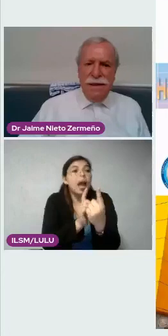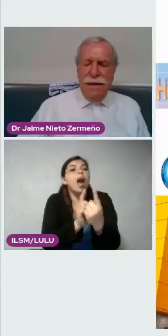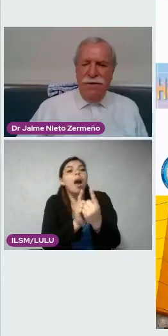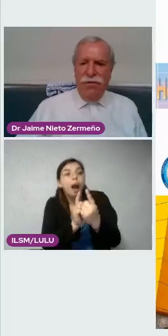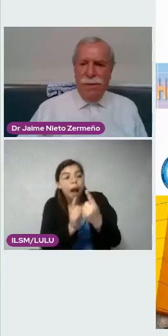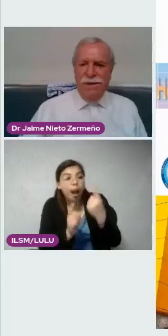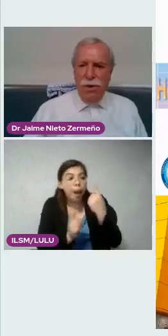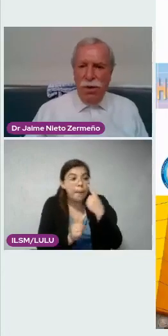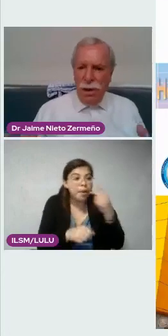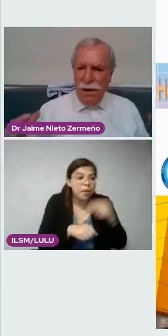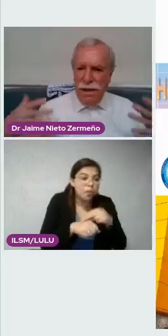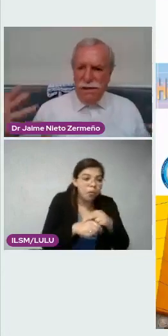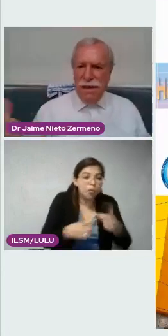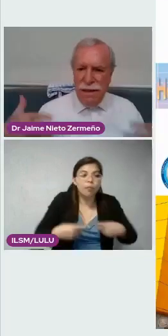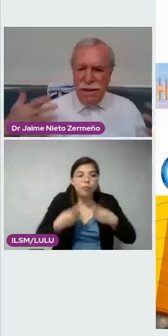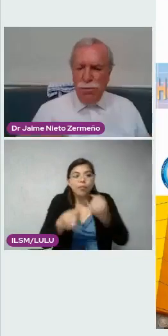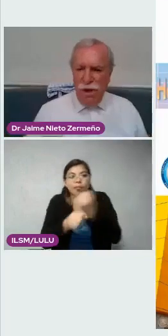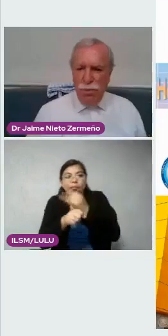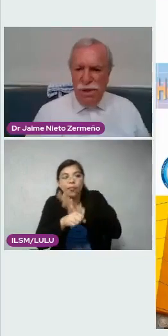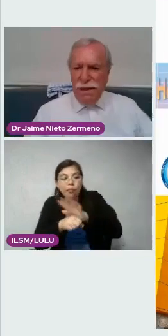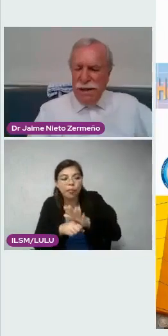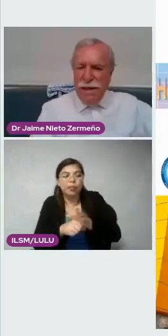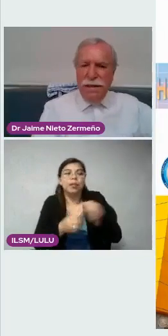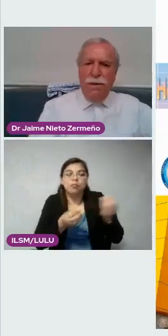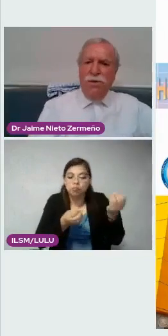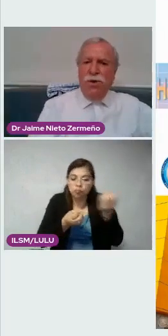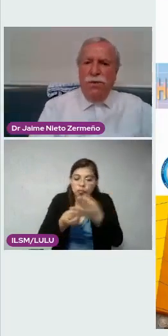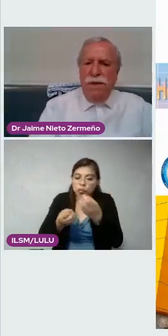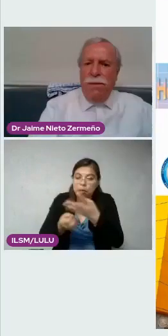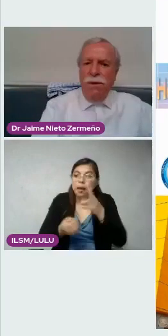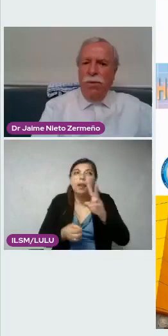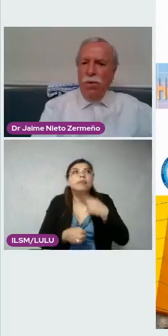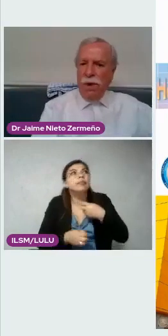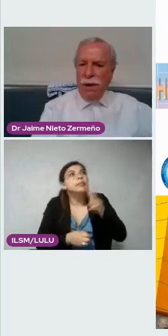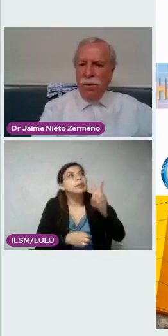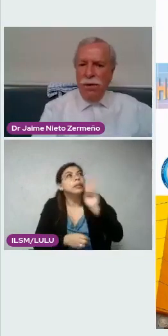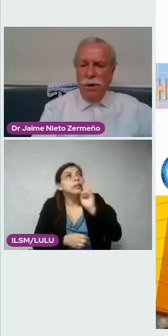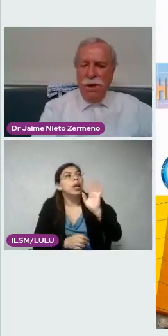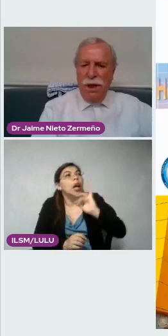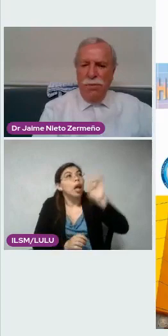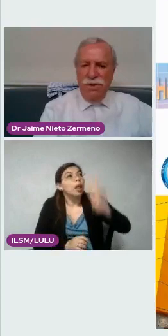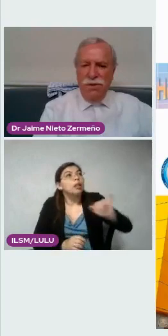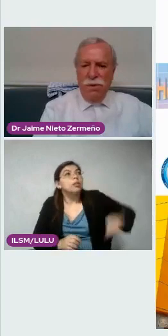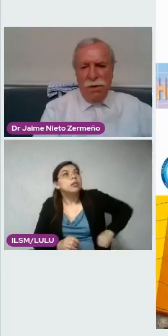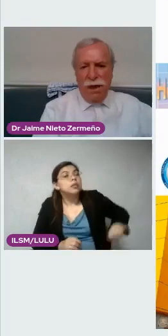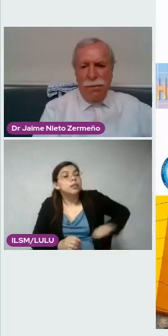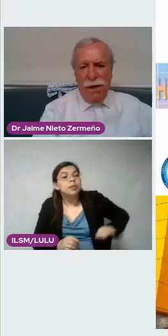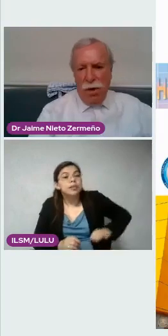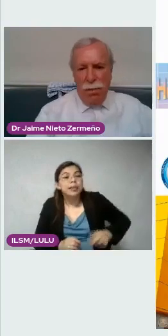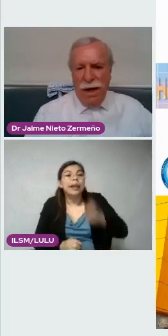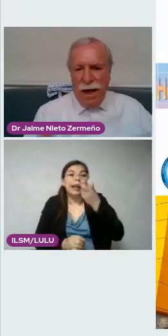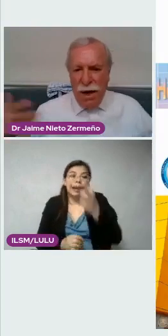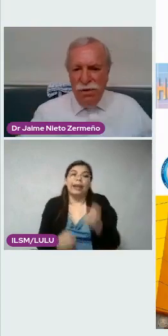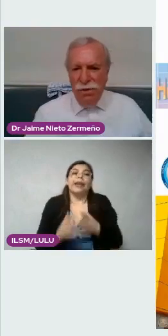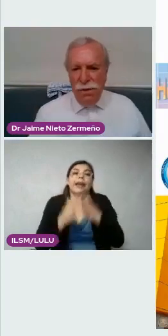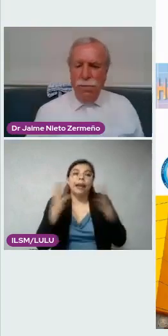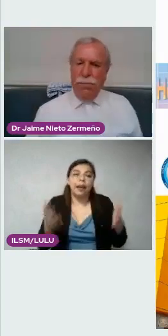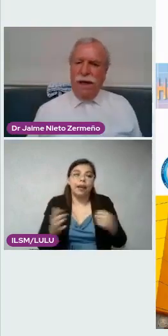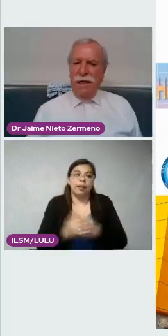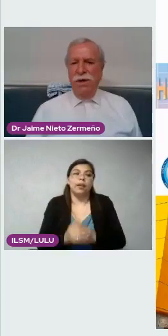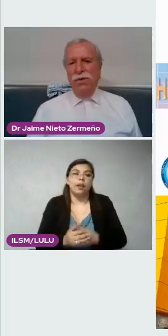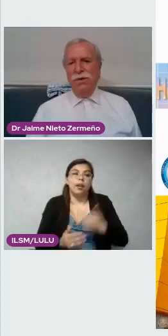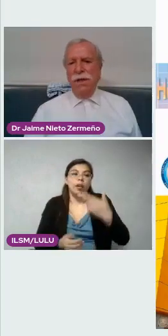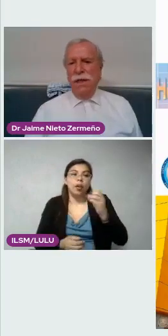darles información. Y es muy interesante verlos cómo se van involucrando. Hemos hecho lo que llaman Open House